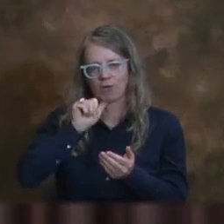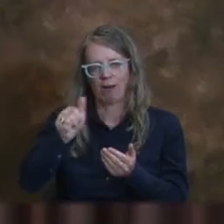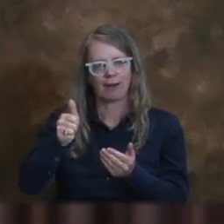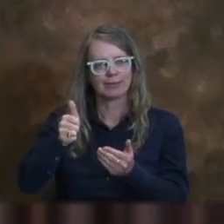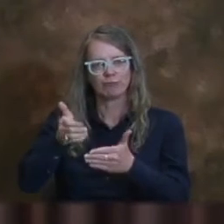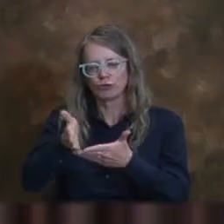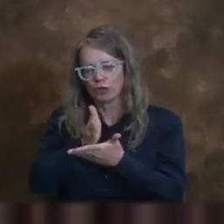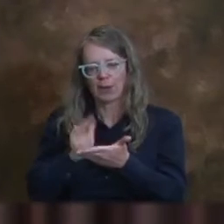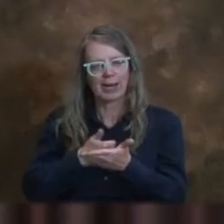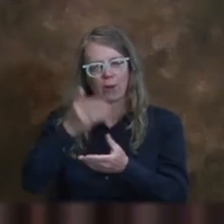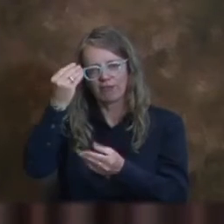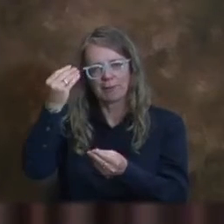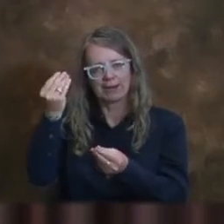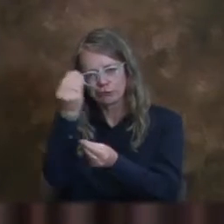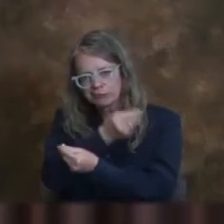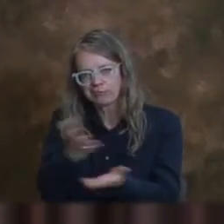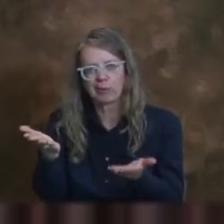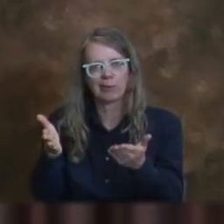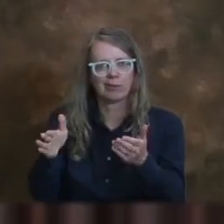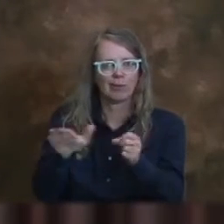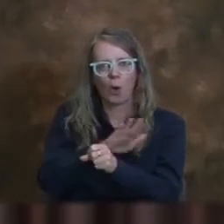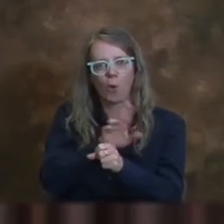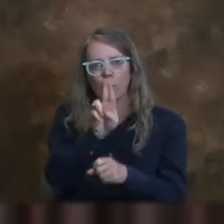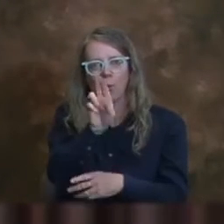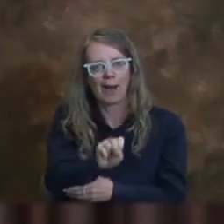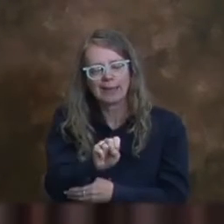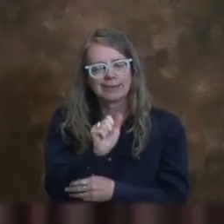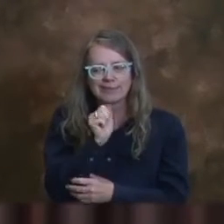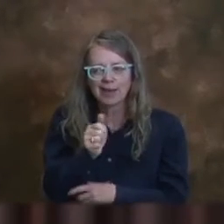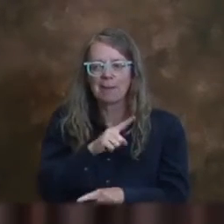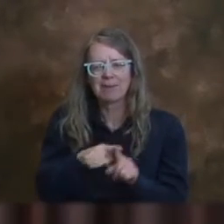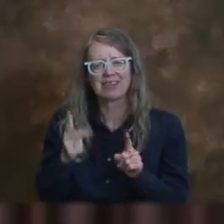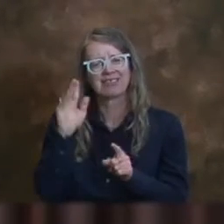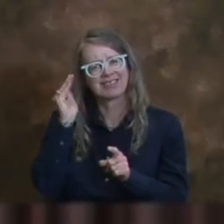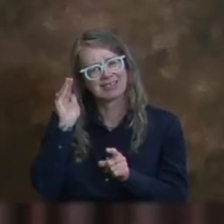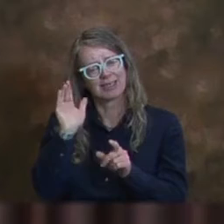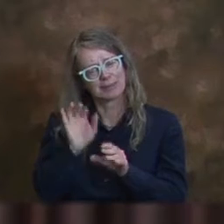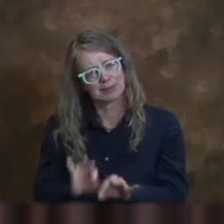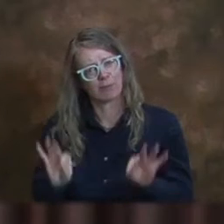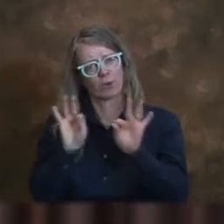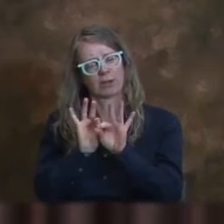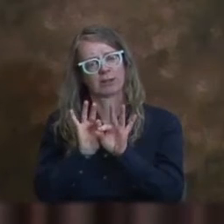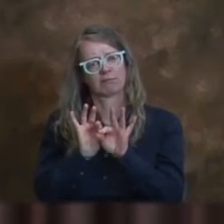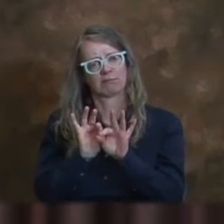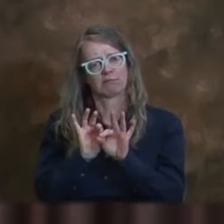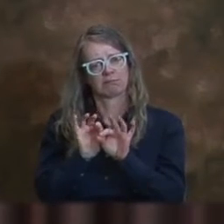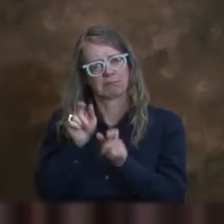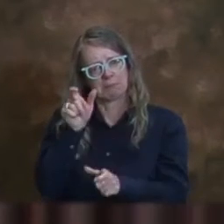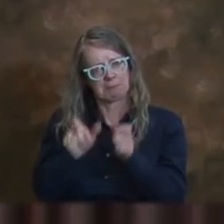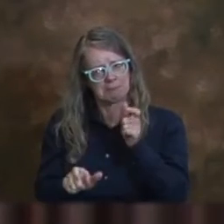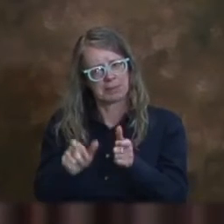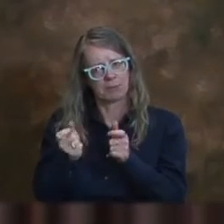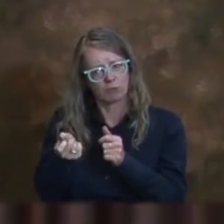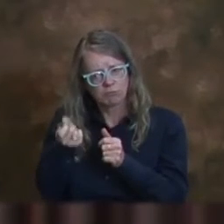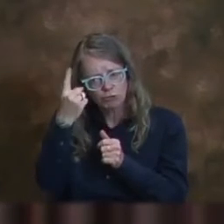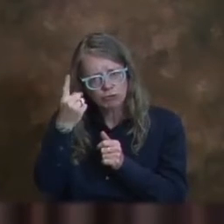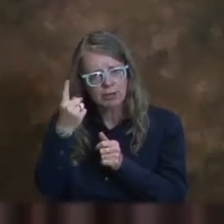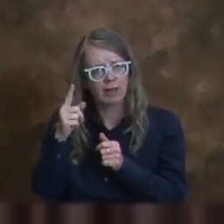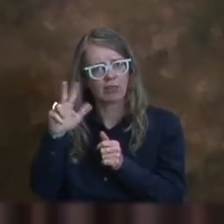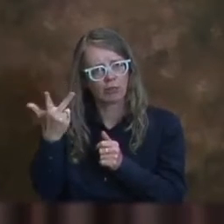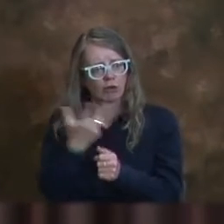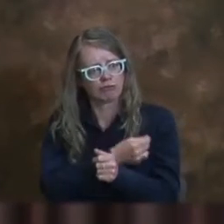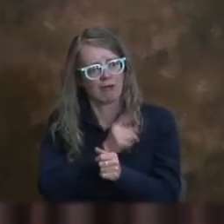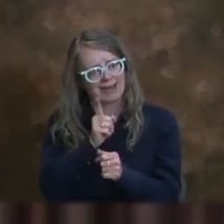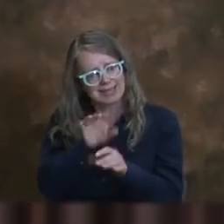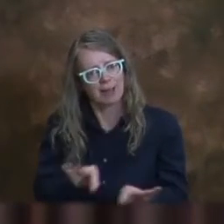no parece ser que estemos compartiendo el mismo mensaje a nivel nacional y entiendo que es de gran importancia que podamos todos obtener esa tercera